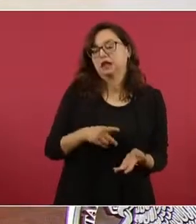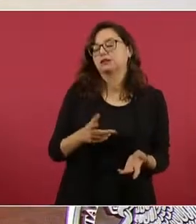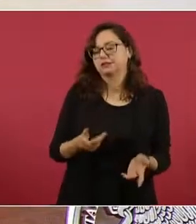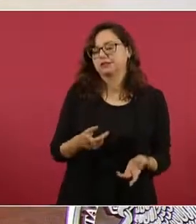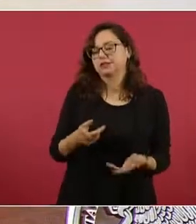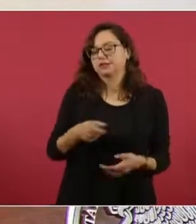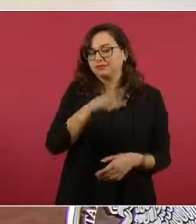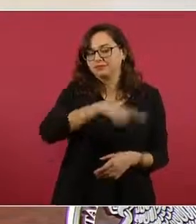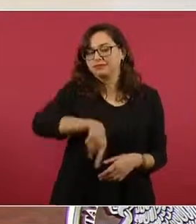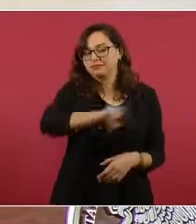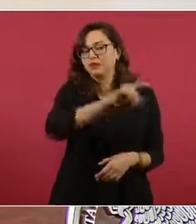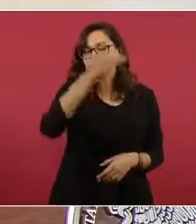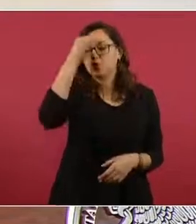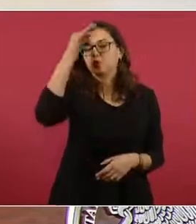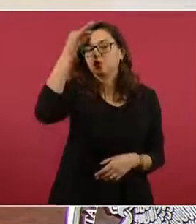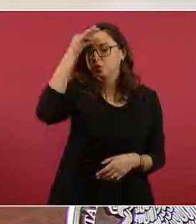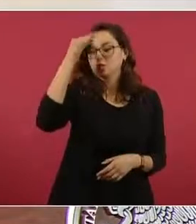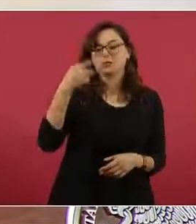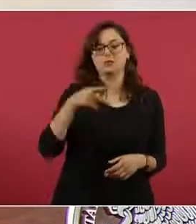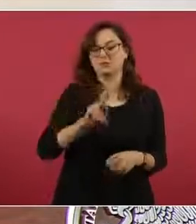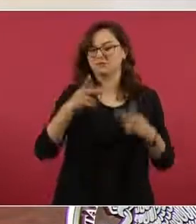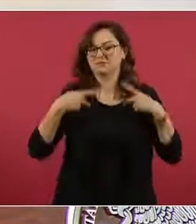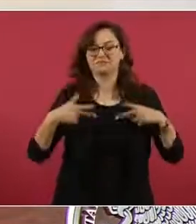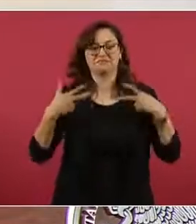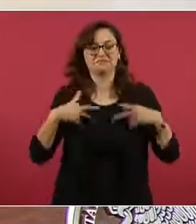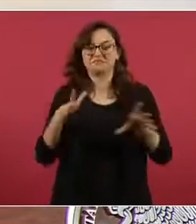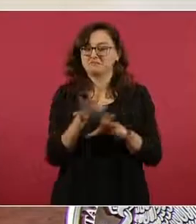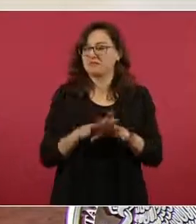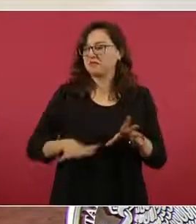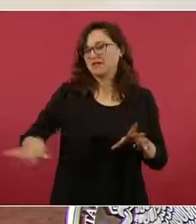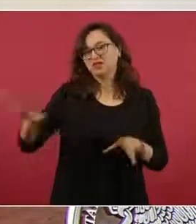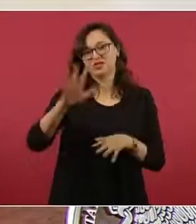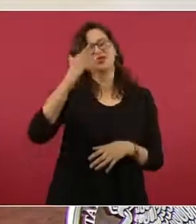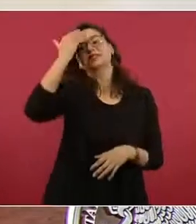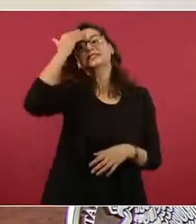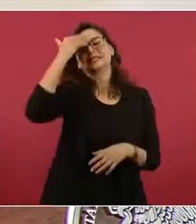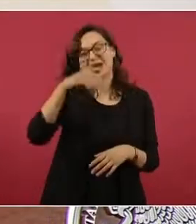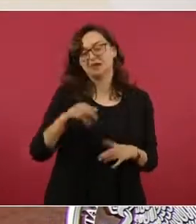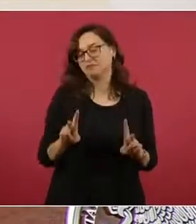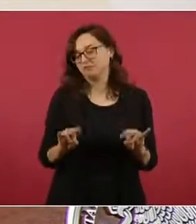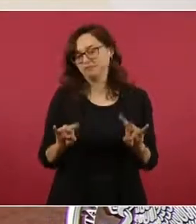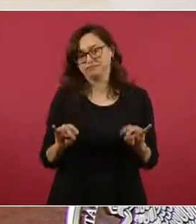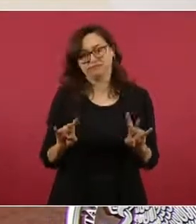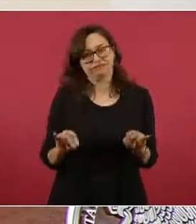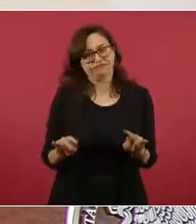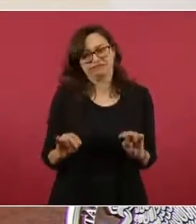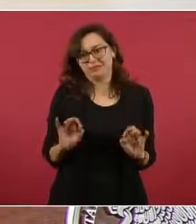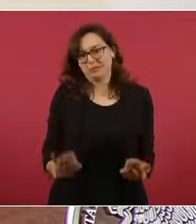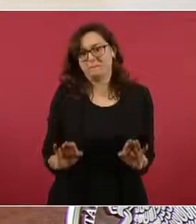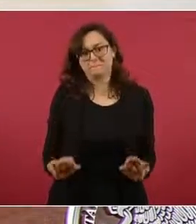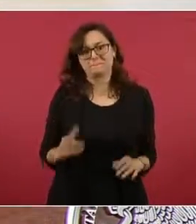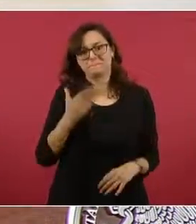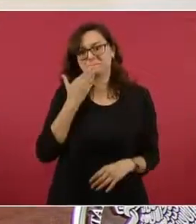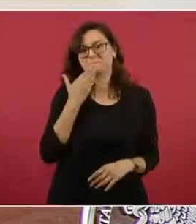La gente sabe muy bien, y decía un maestro, a lo mejor